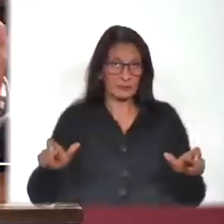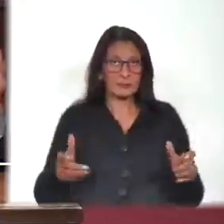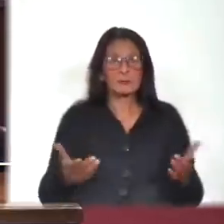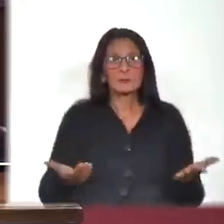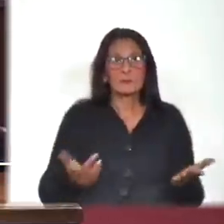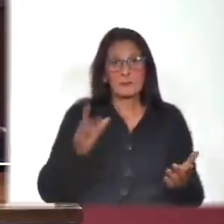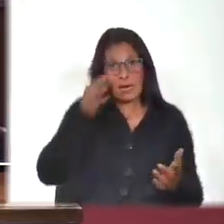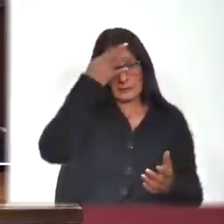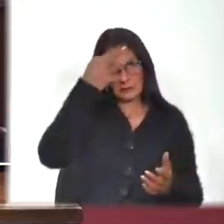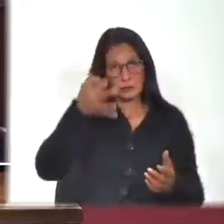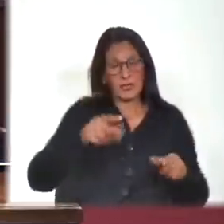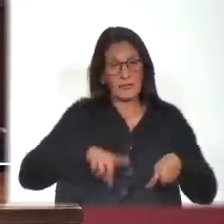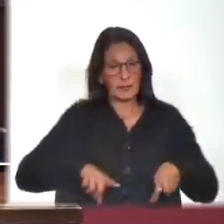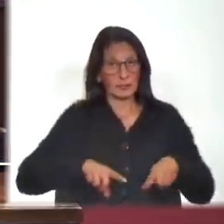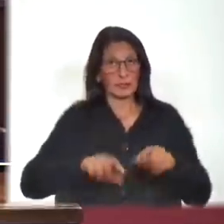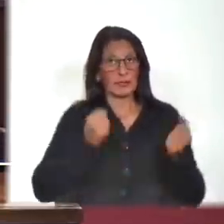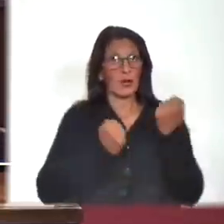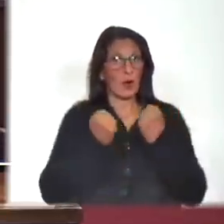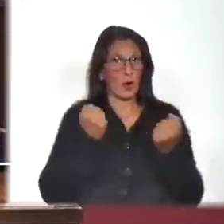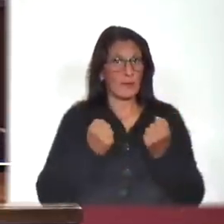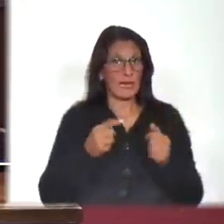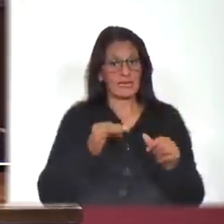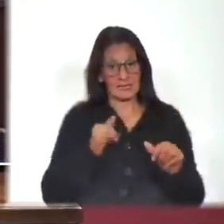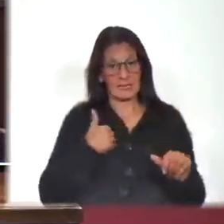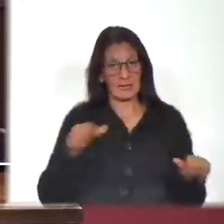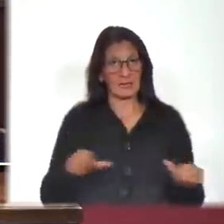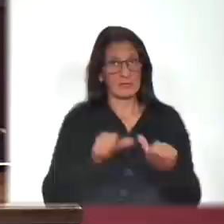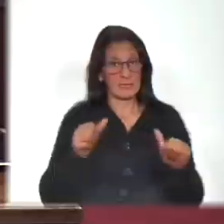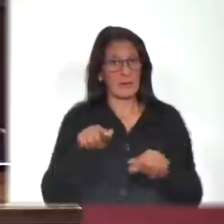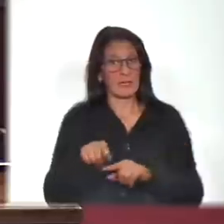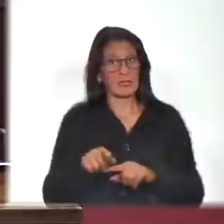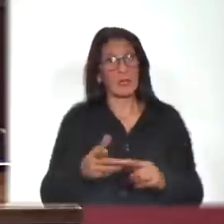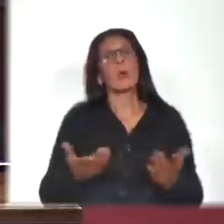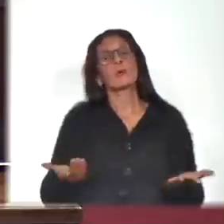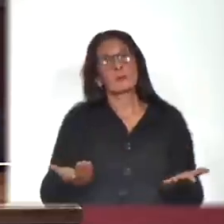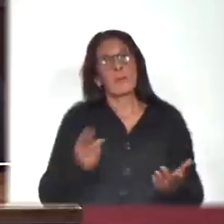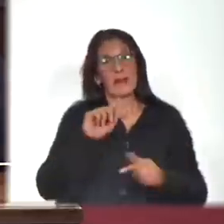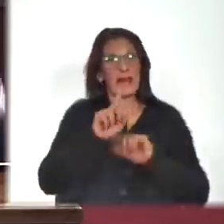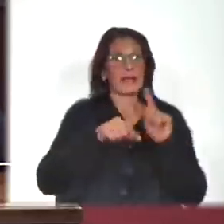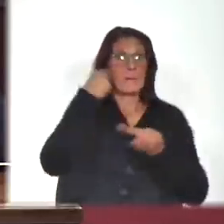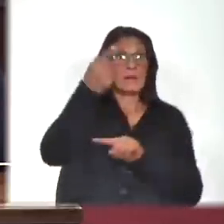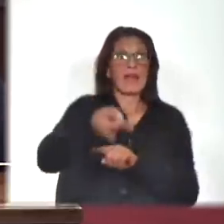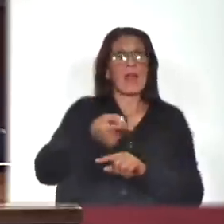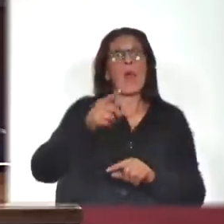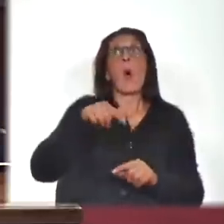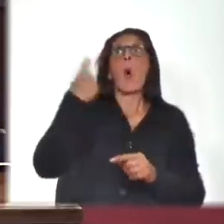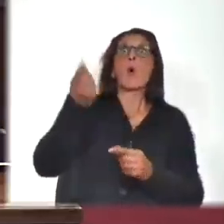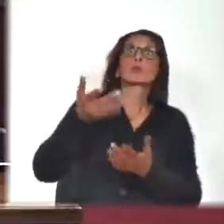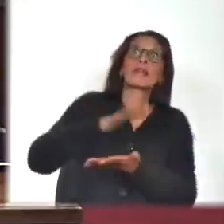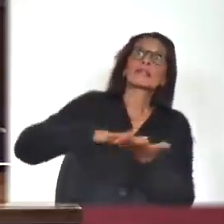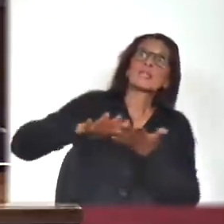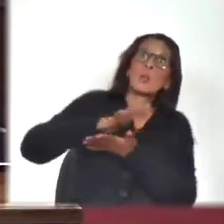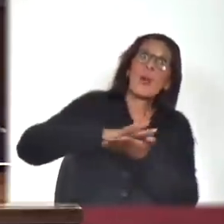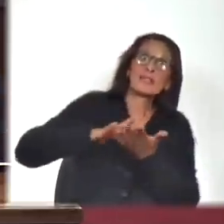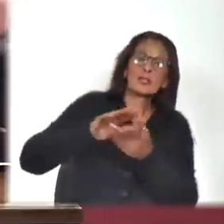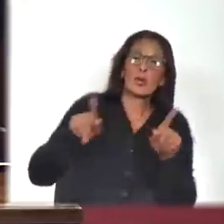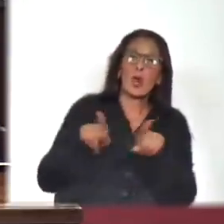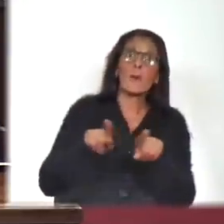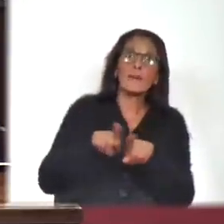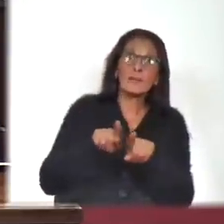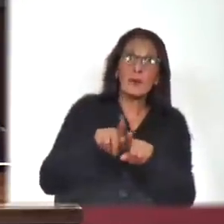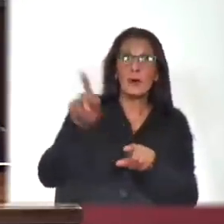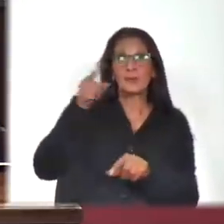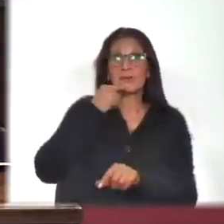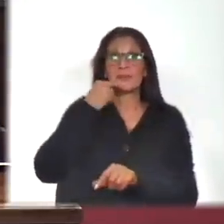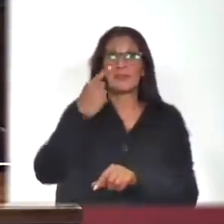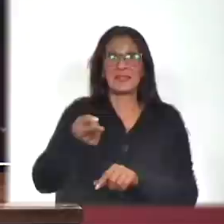asesorías del Ministerio de Economía, si hiciéramos eso, prepararíamos el terreno para que mañana, ante otra situación que se juzgara de interés, otro dijera. Si en el